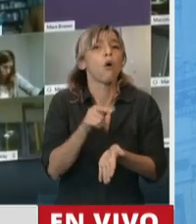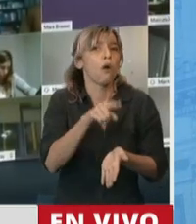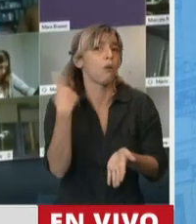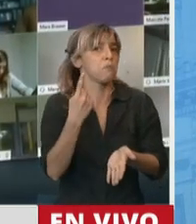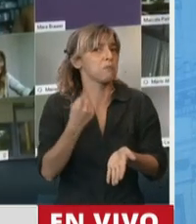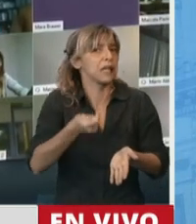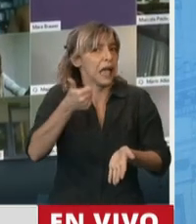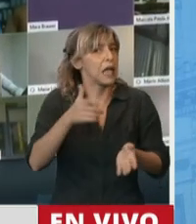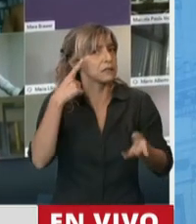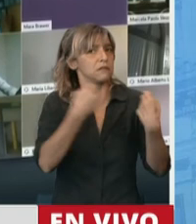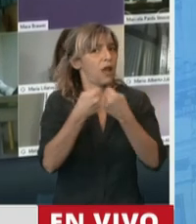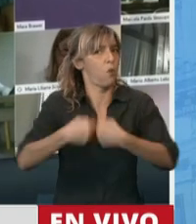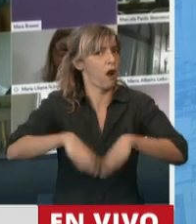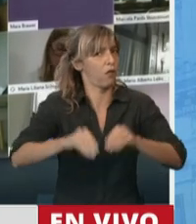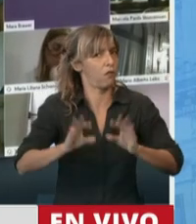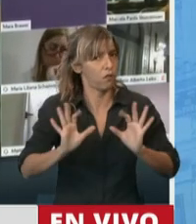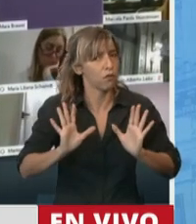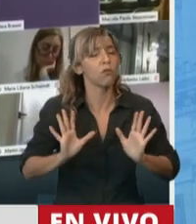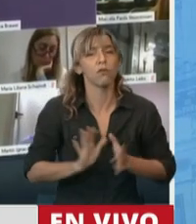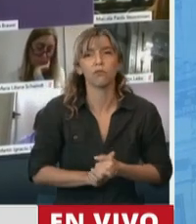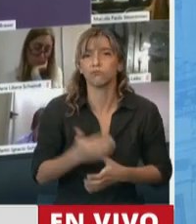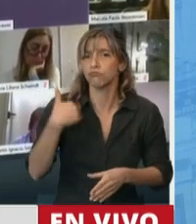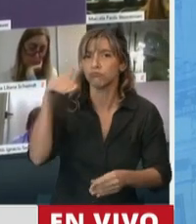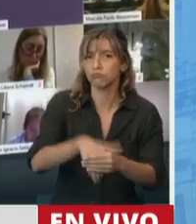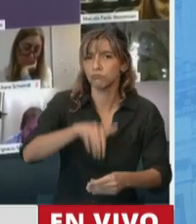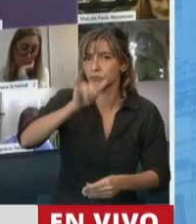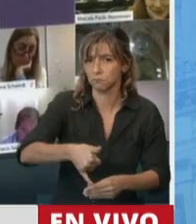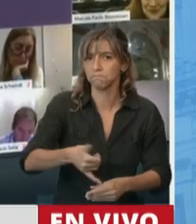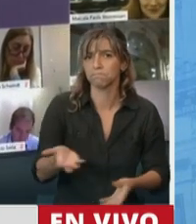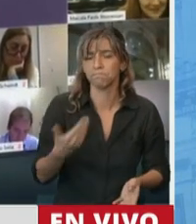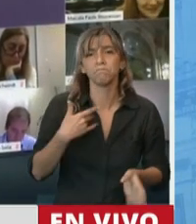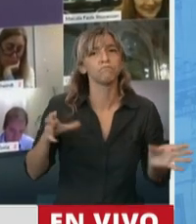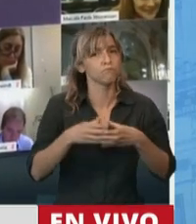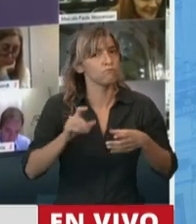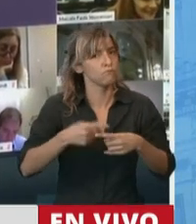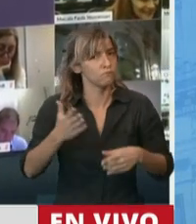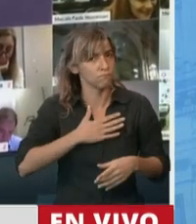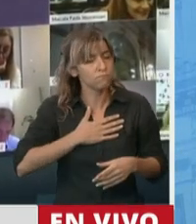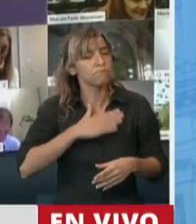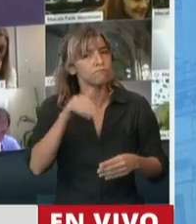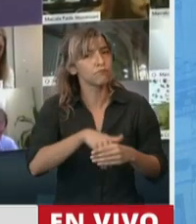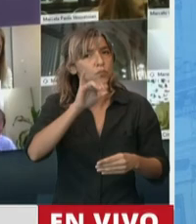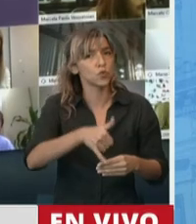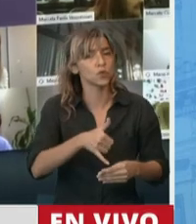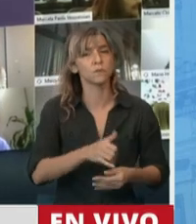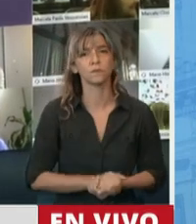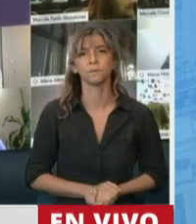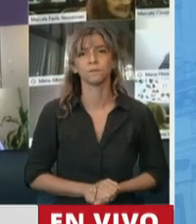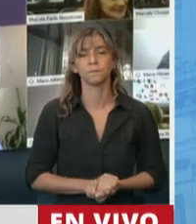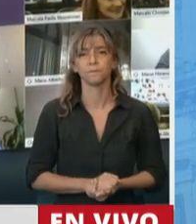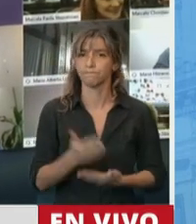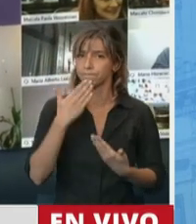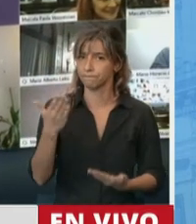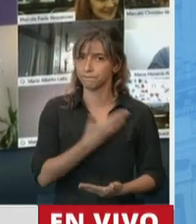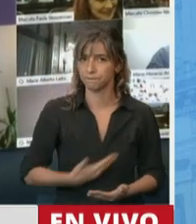que realmente celebro. Adelanto el voto positivo del bloque de Córdoba Federal al despacho de mayoría. Gracias,